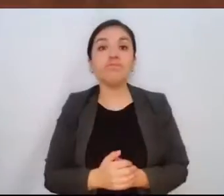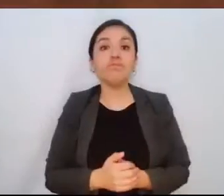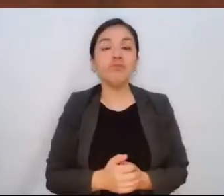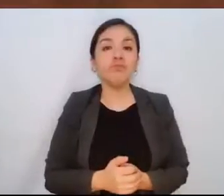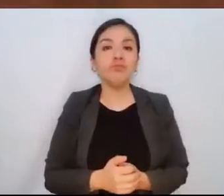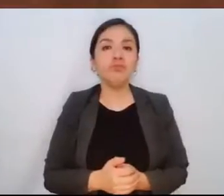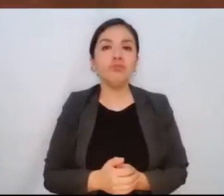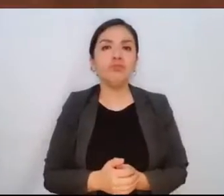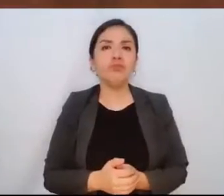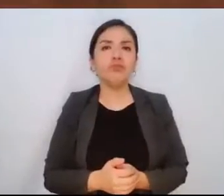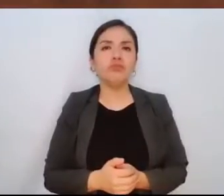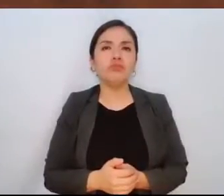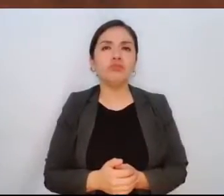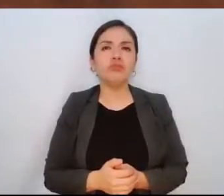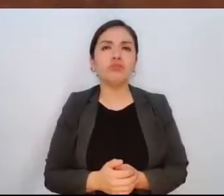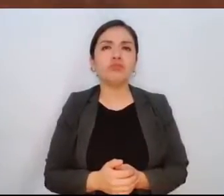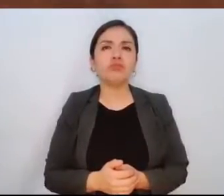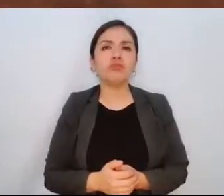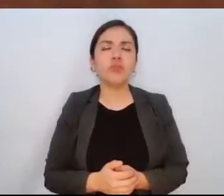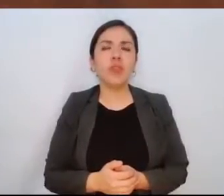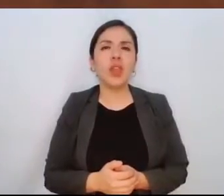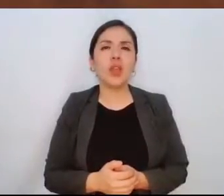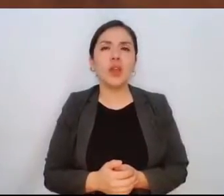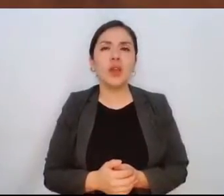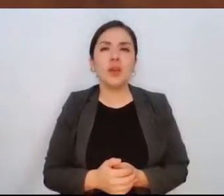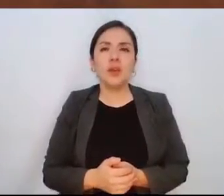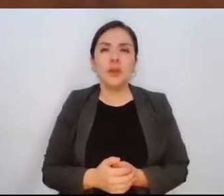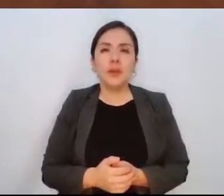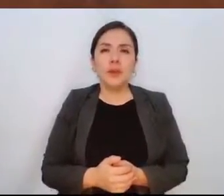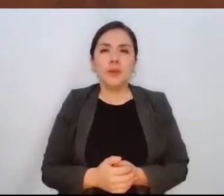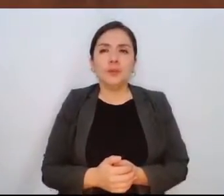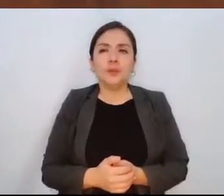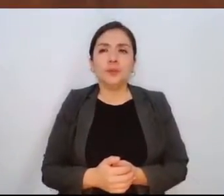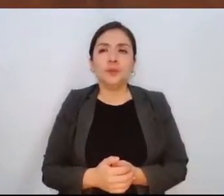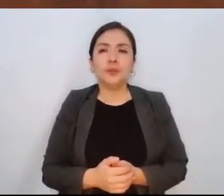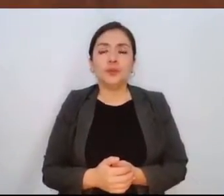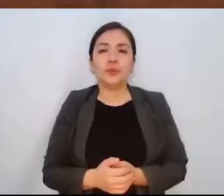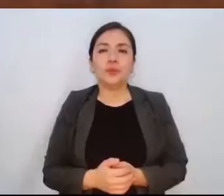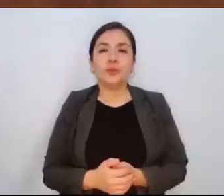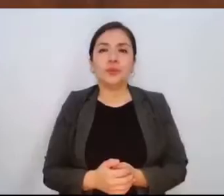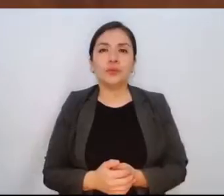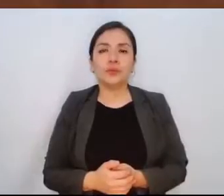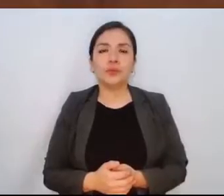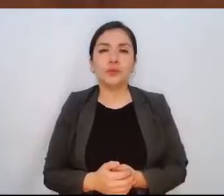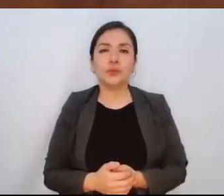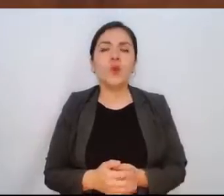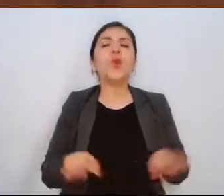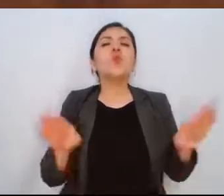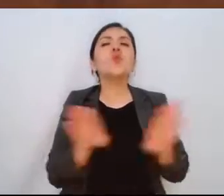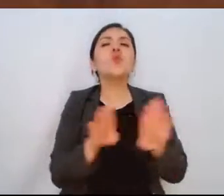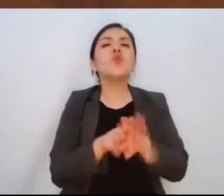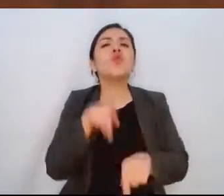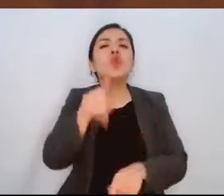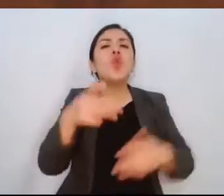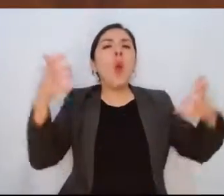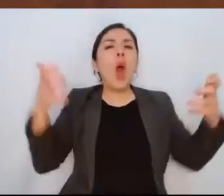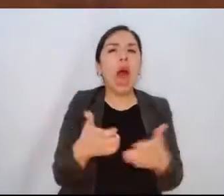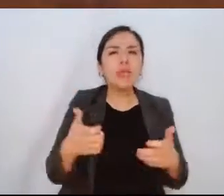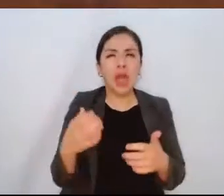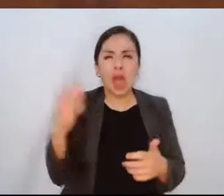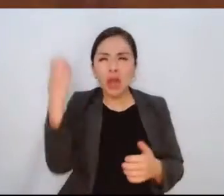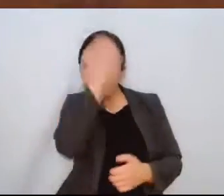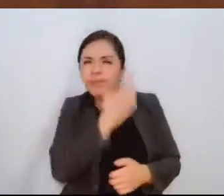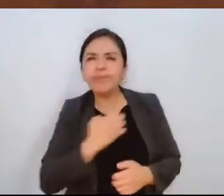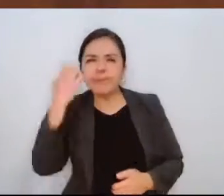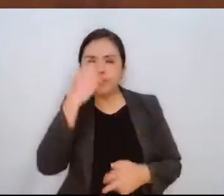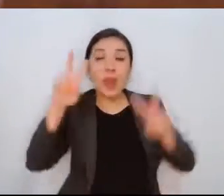posibilidad, pero sobre todo, cómo se ha justificado de manera técnica en el